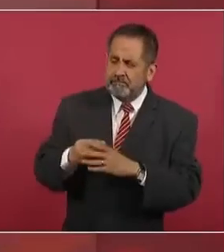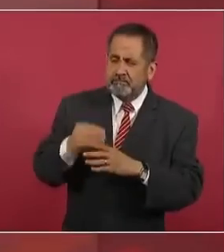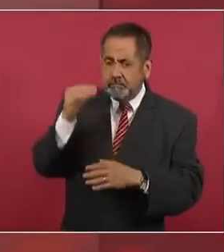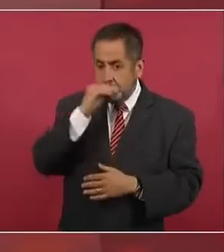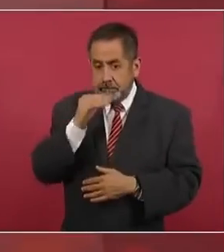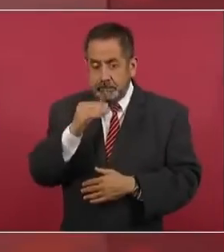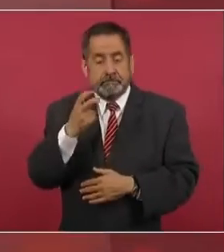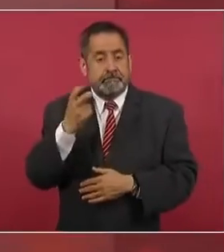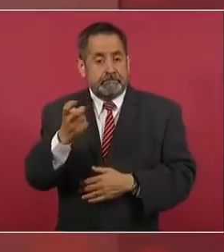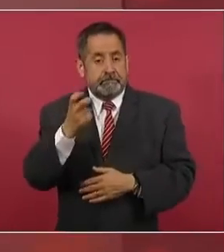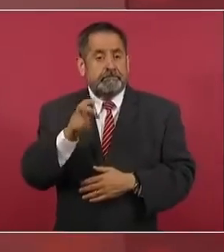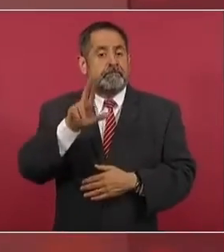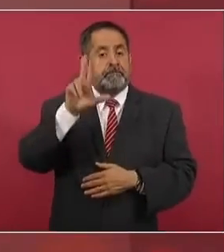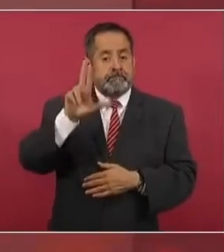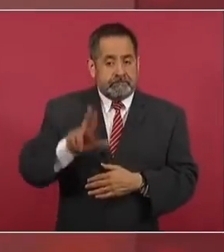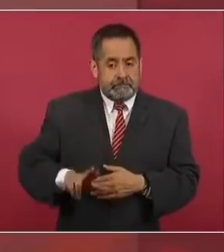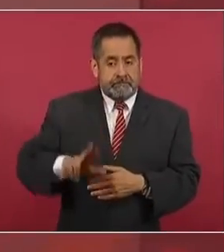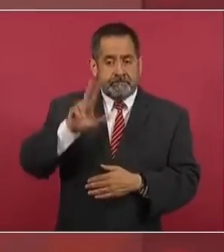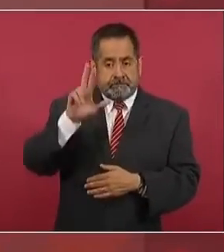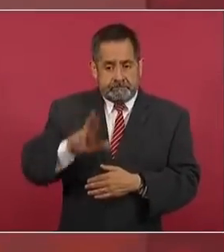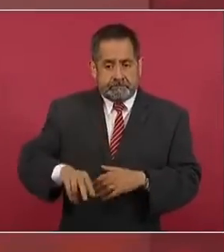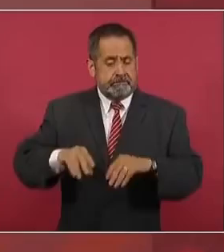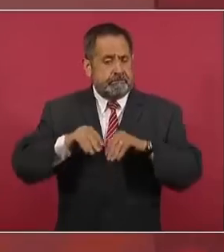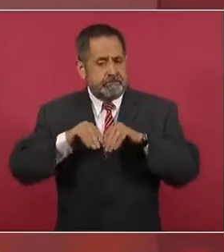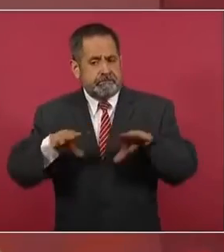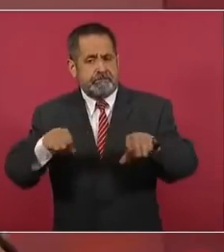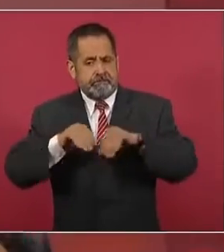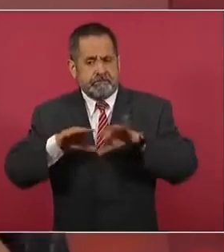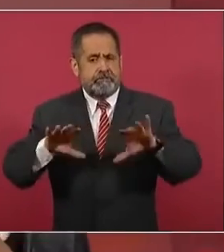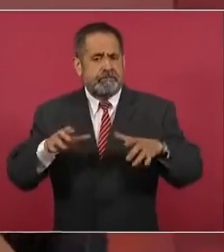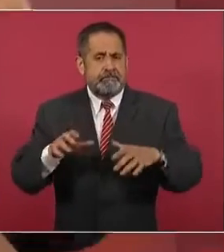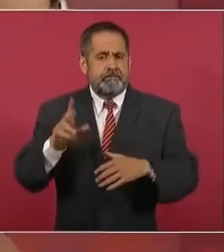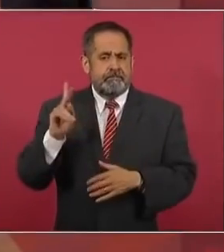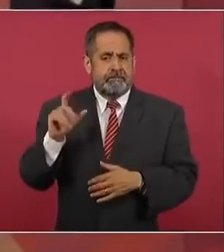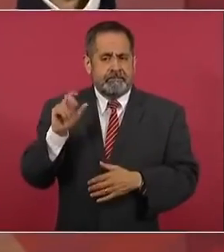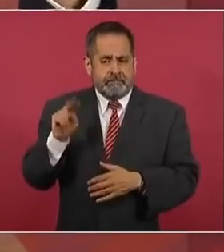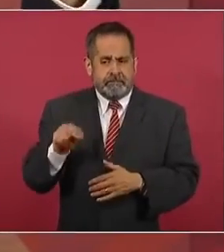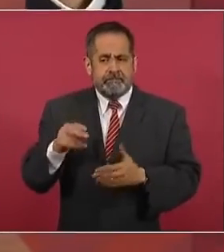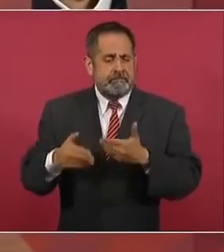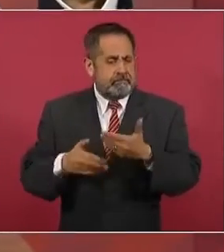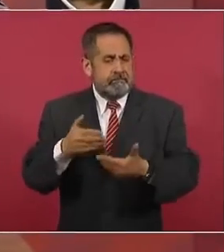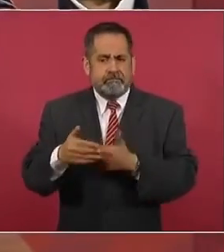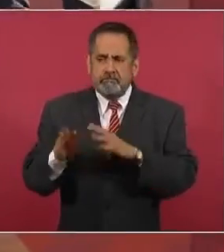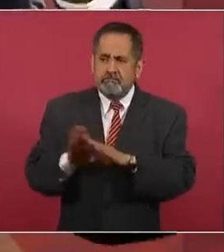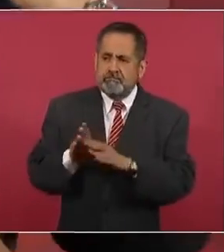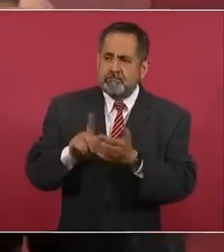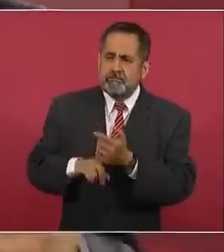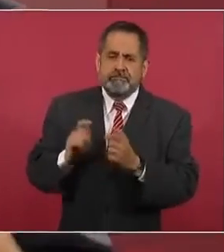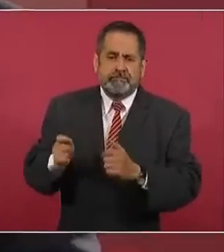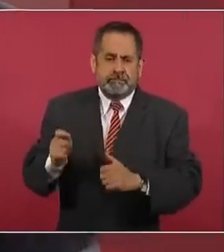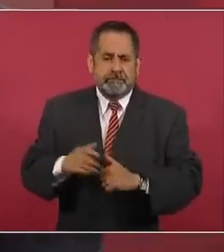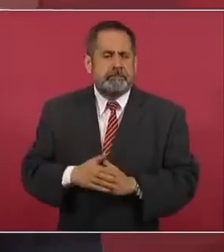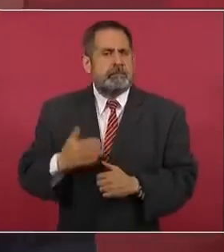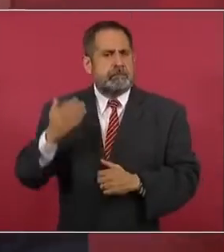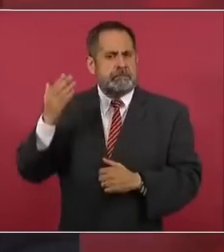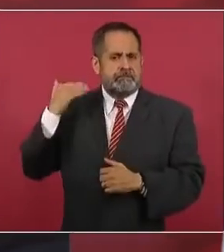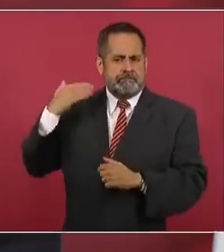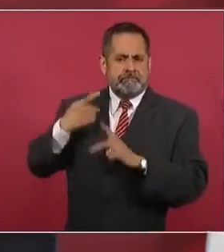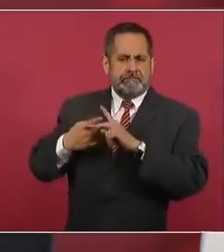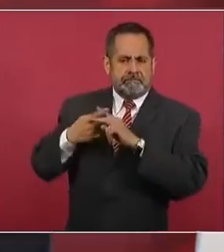sobre ese plan, cómo se va avanzando. Ya se inició